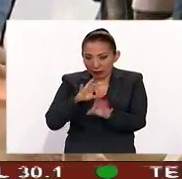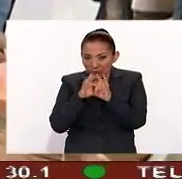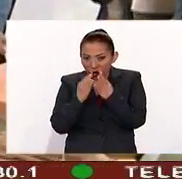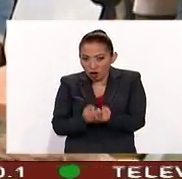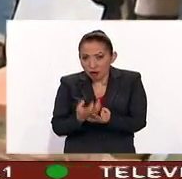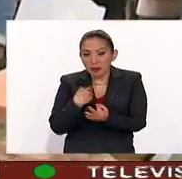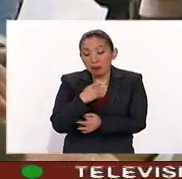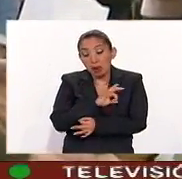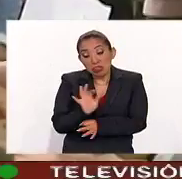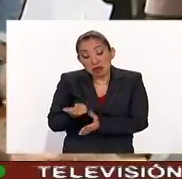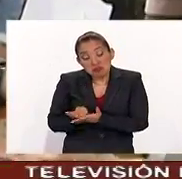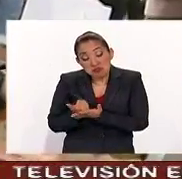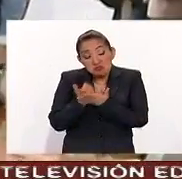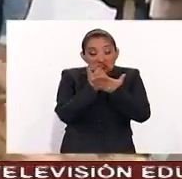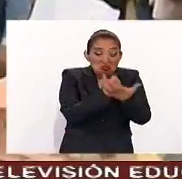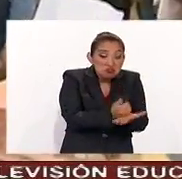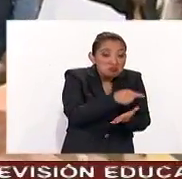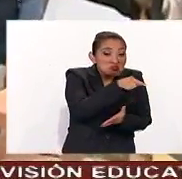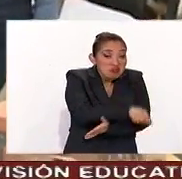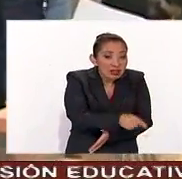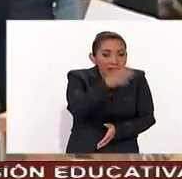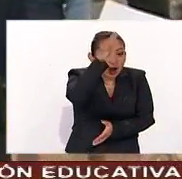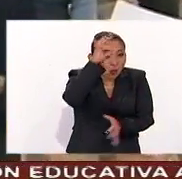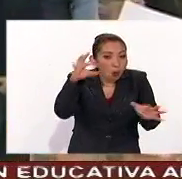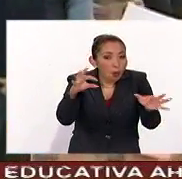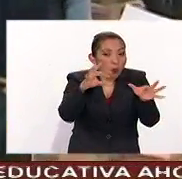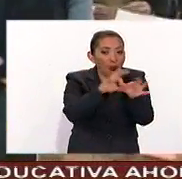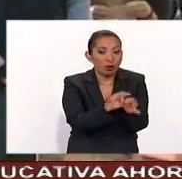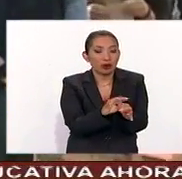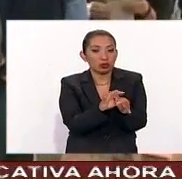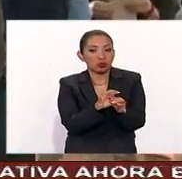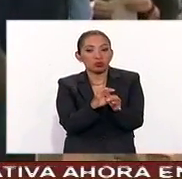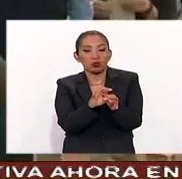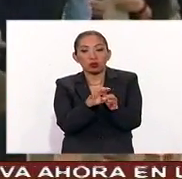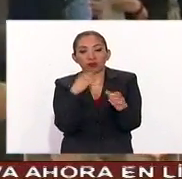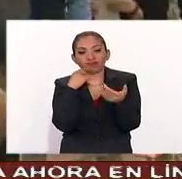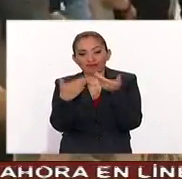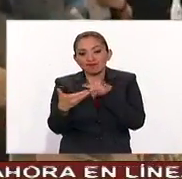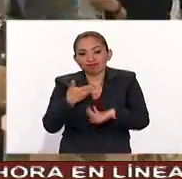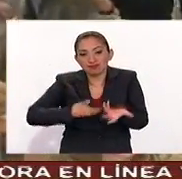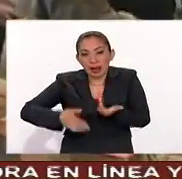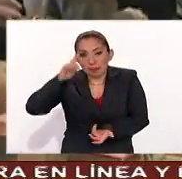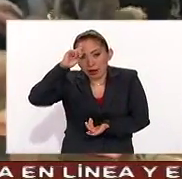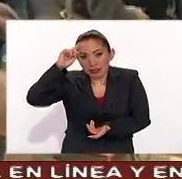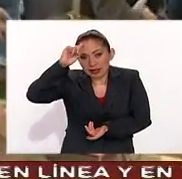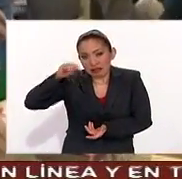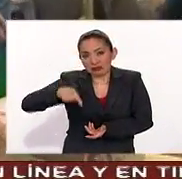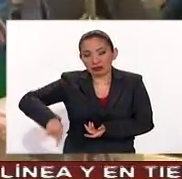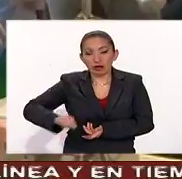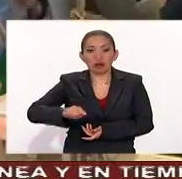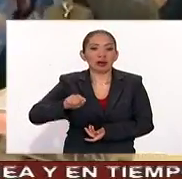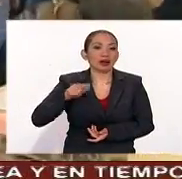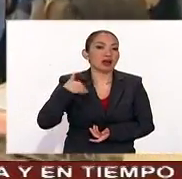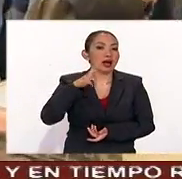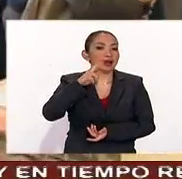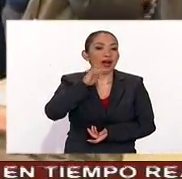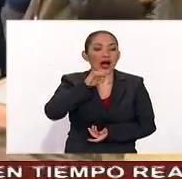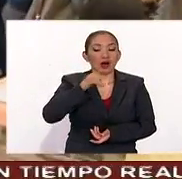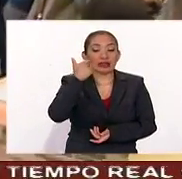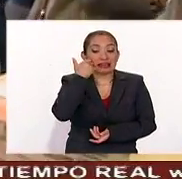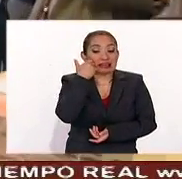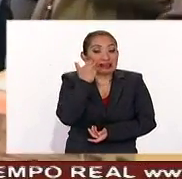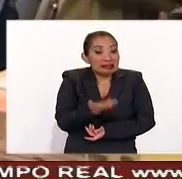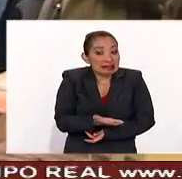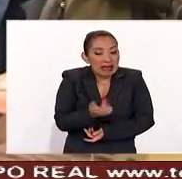puede ser un factor que influya en los pactos que se negocian en Madrid y en los cuales Rajoy busca